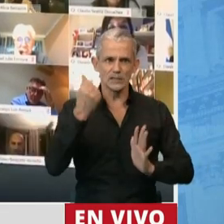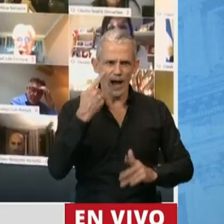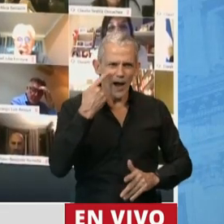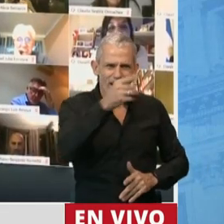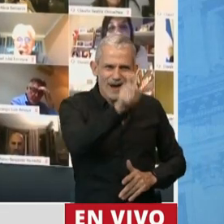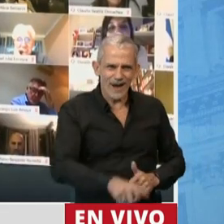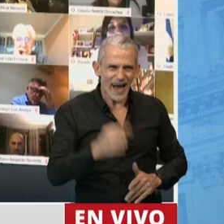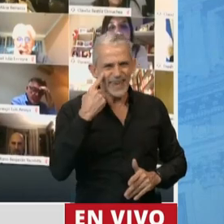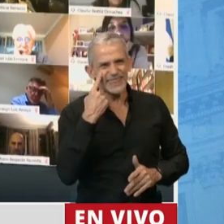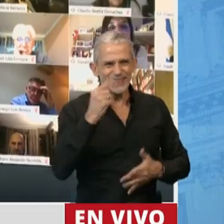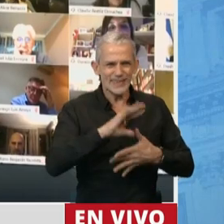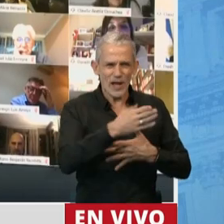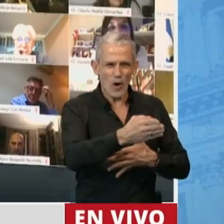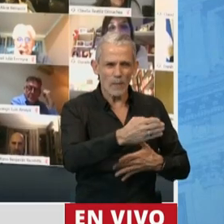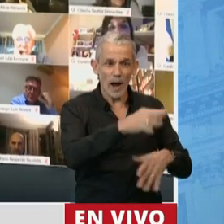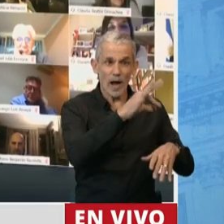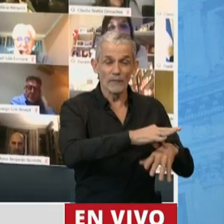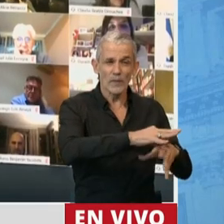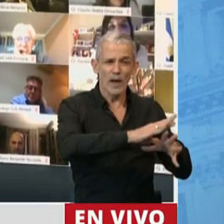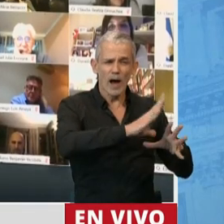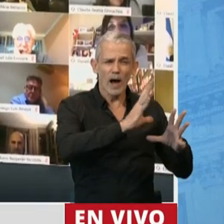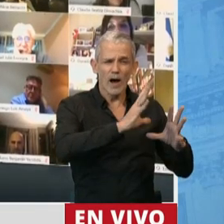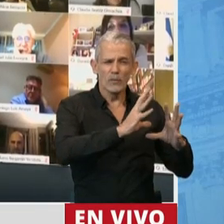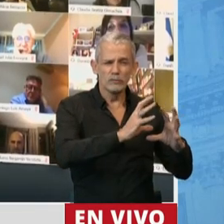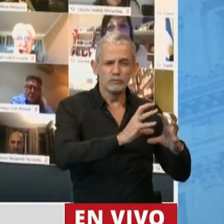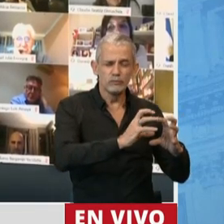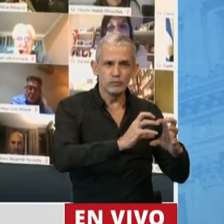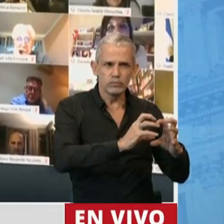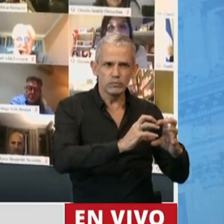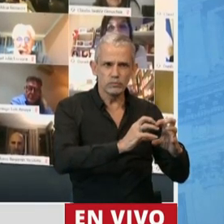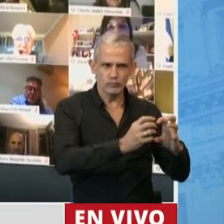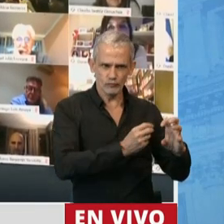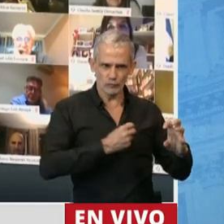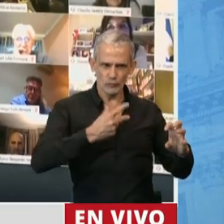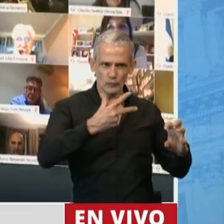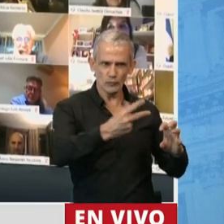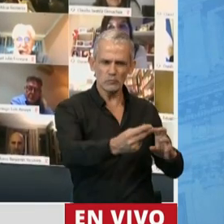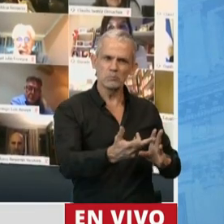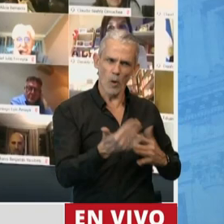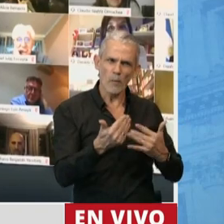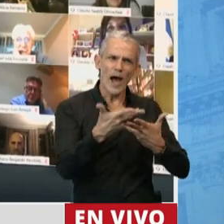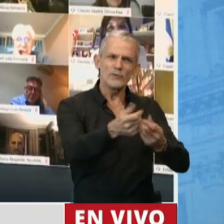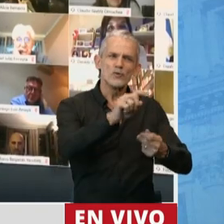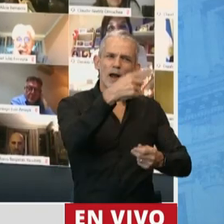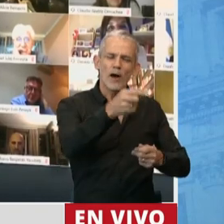pasado la enfermedad puede ayudar a otra o a otro.